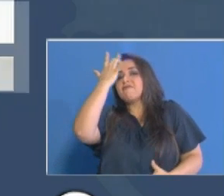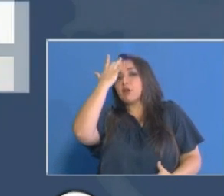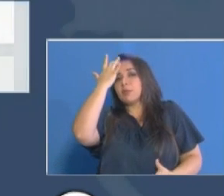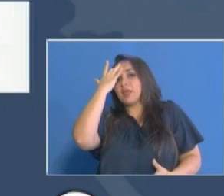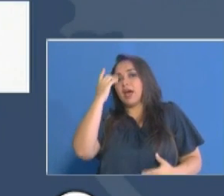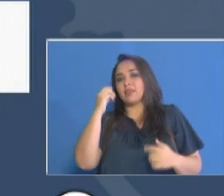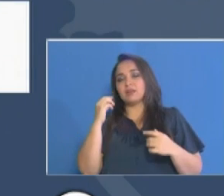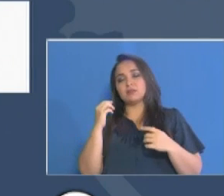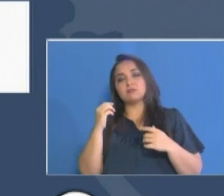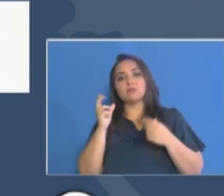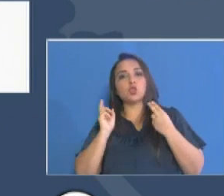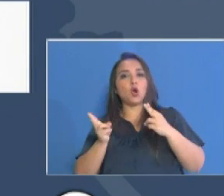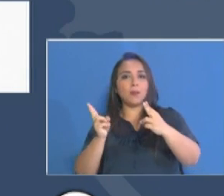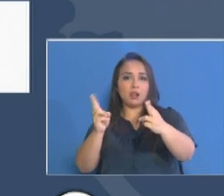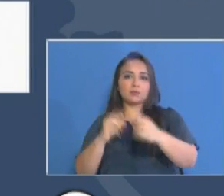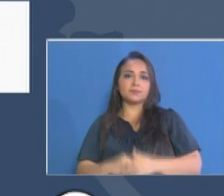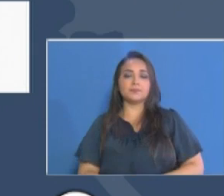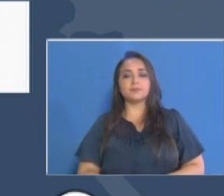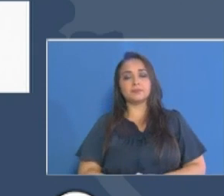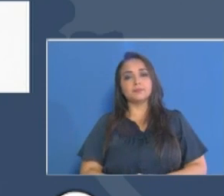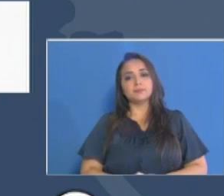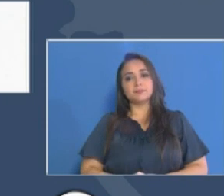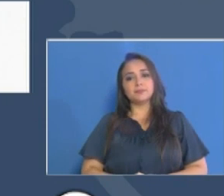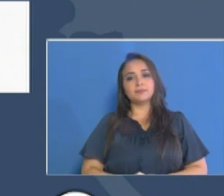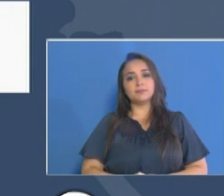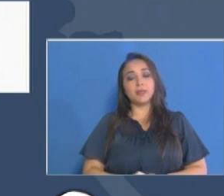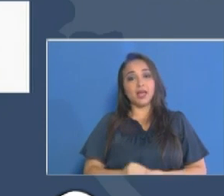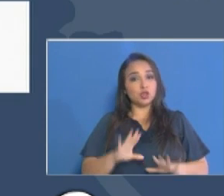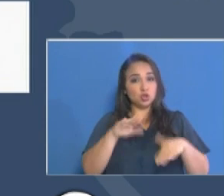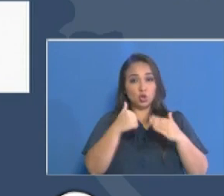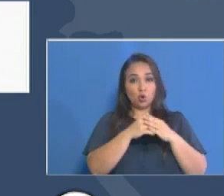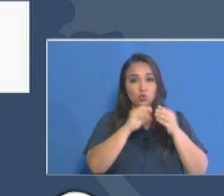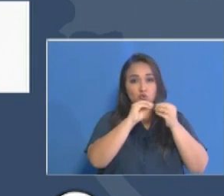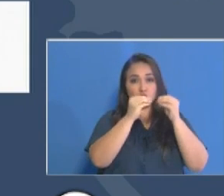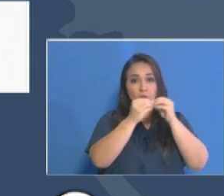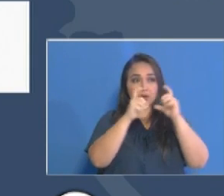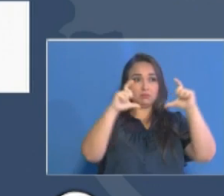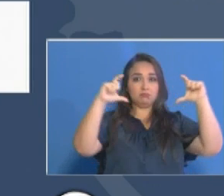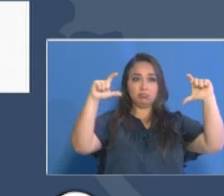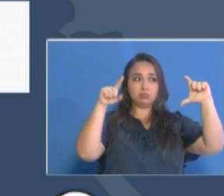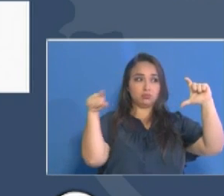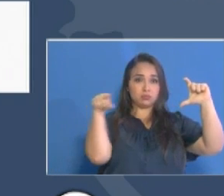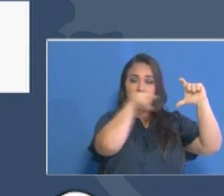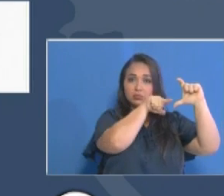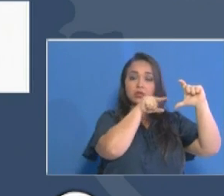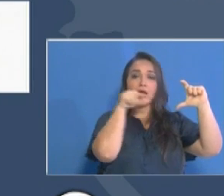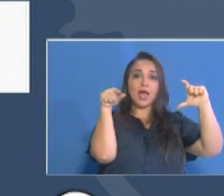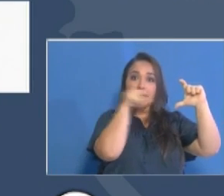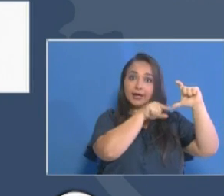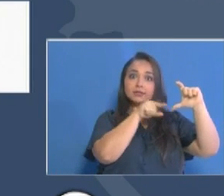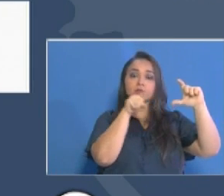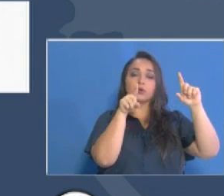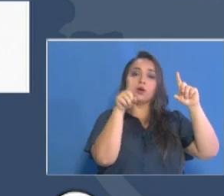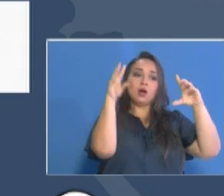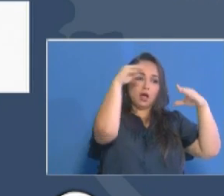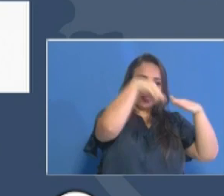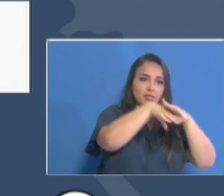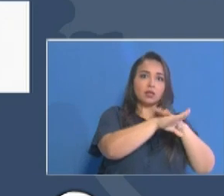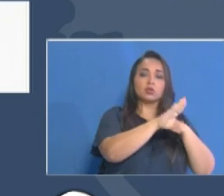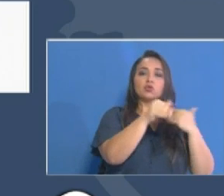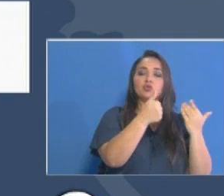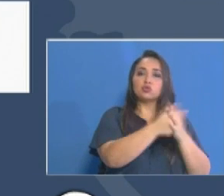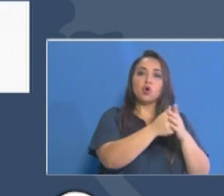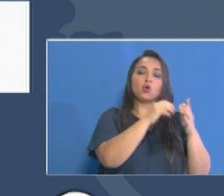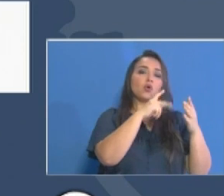Estos pacientes fueron atendidos también junto con el programa de